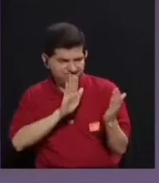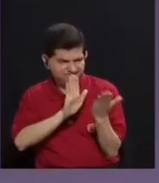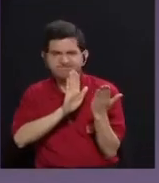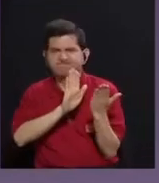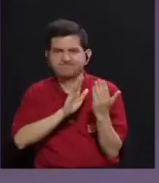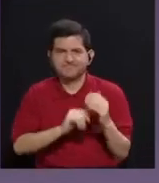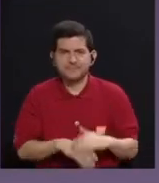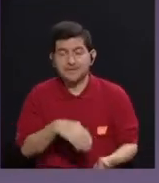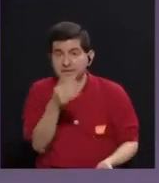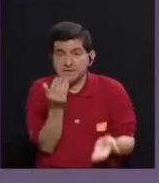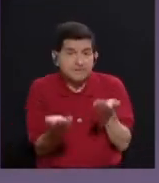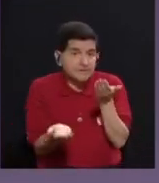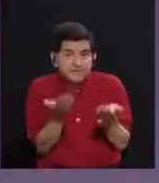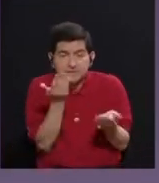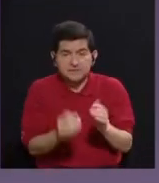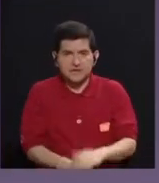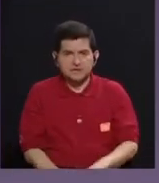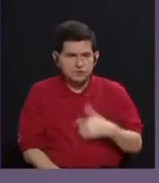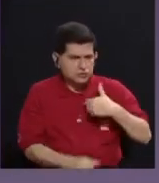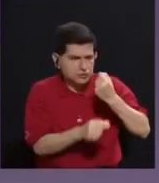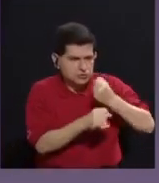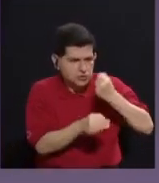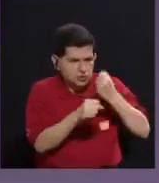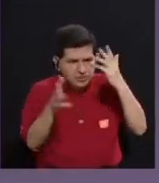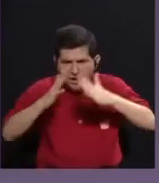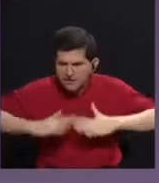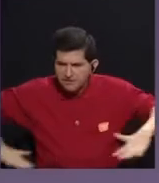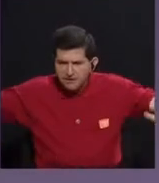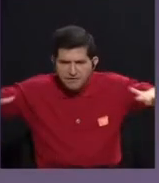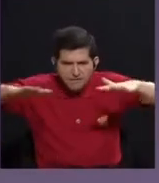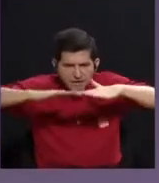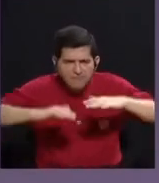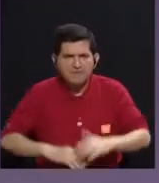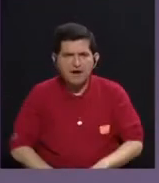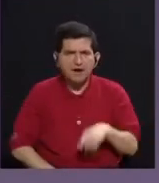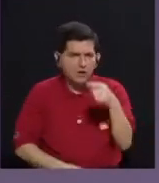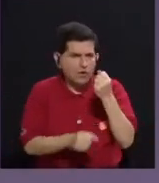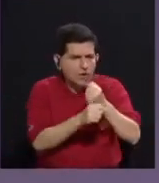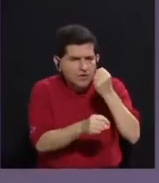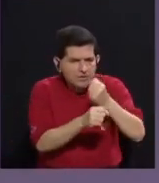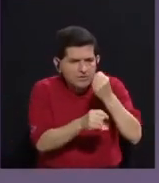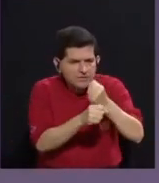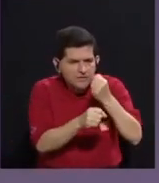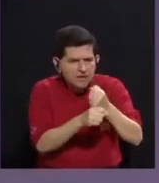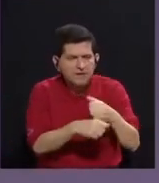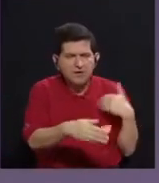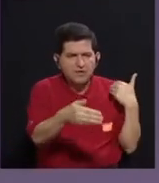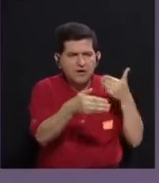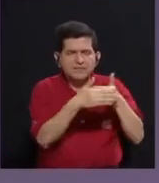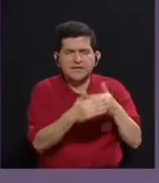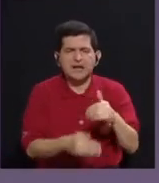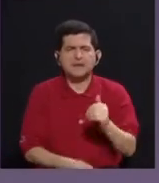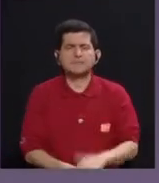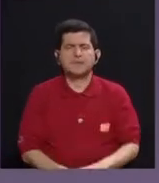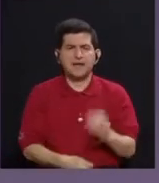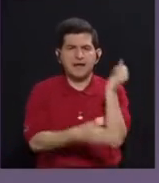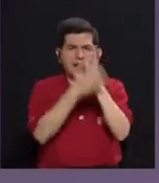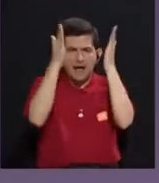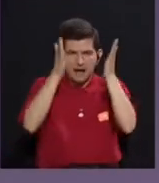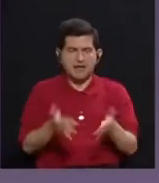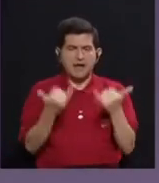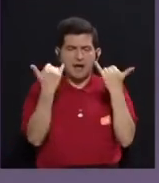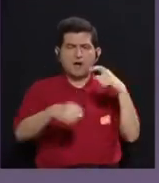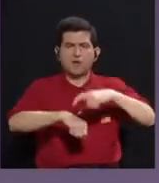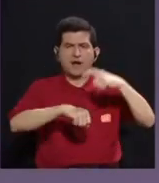a hacer trabajo de campo, a hacer muchísima etnografía, acercarme a artistas, ya en esta era de la